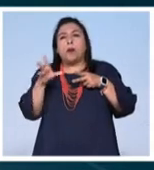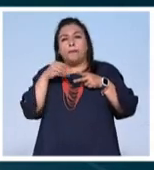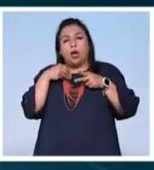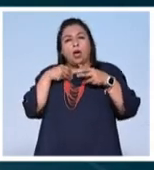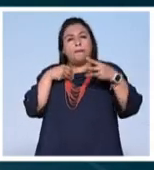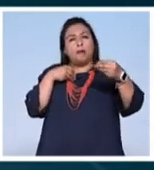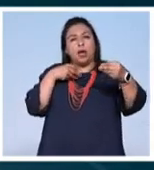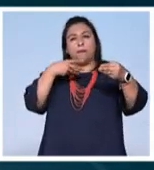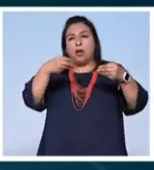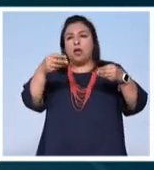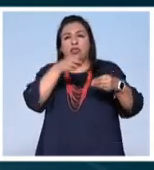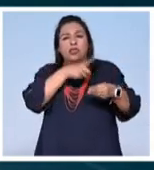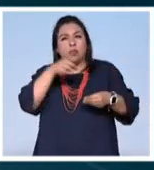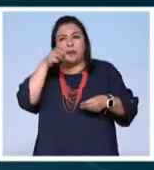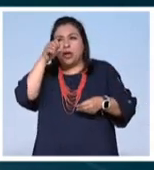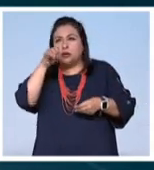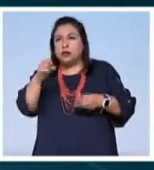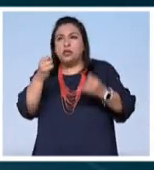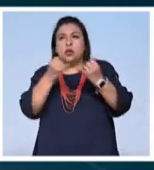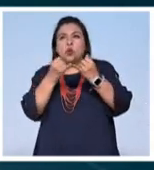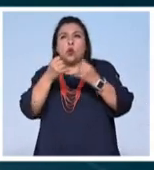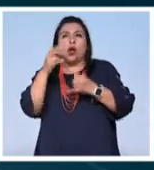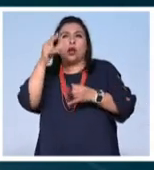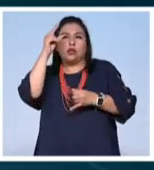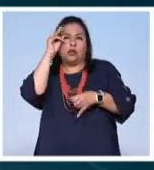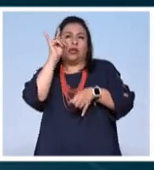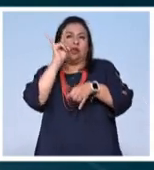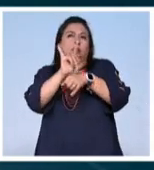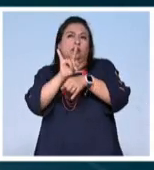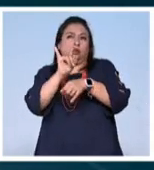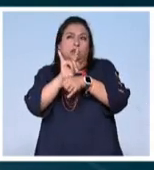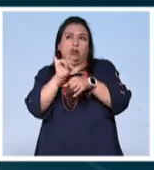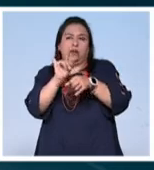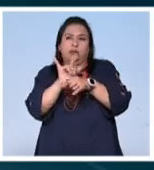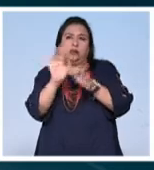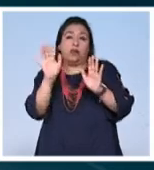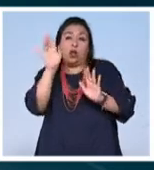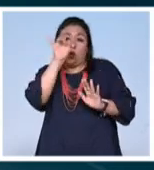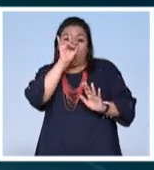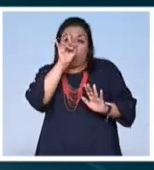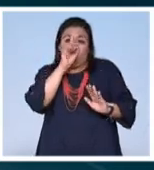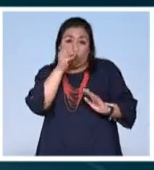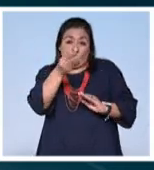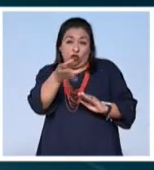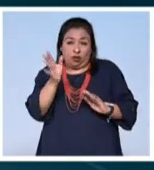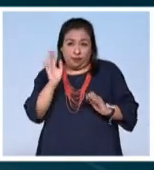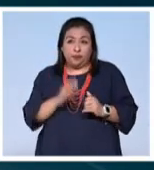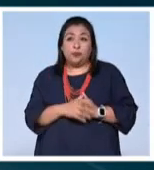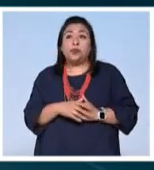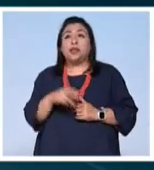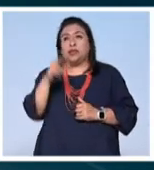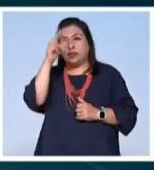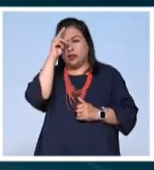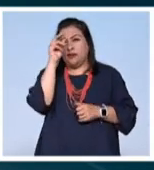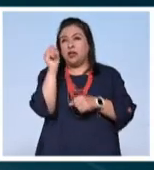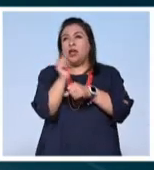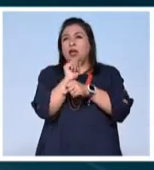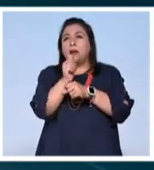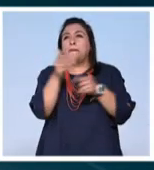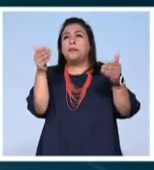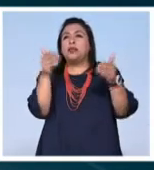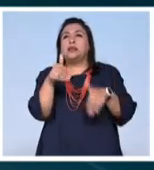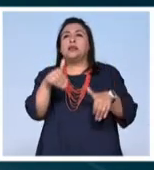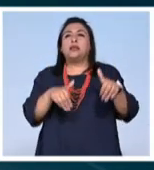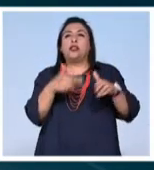a imagen y semejanza de lo que la inteligencia artificial nos sugiere inteligencia actoral se